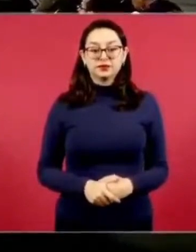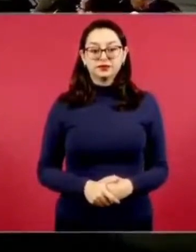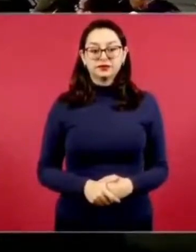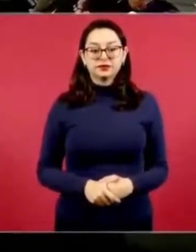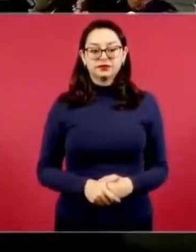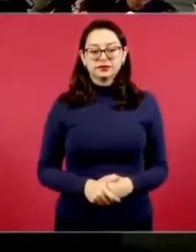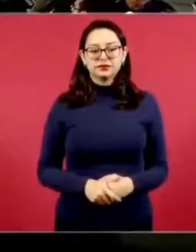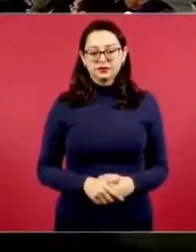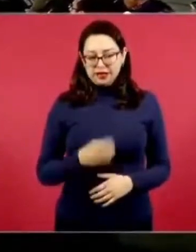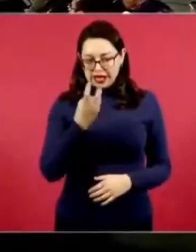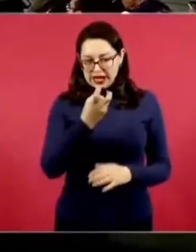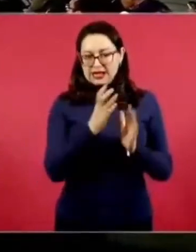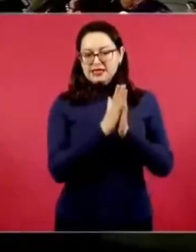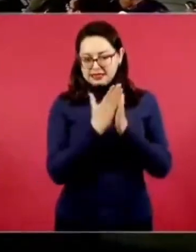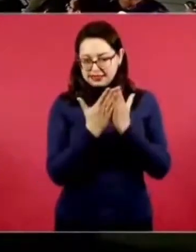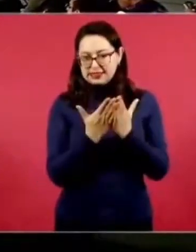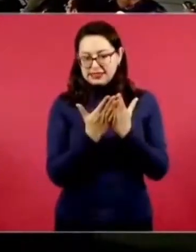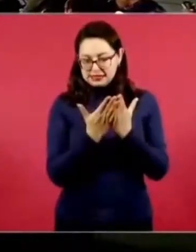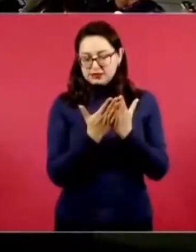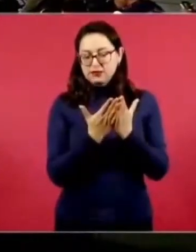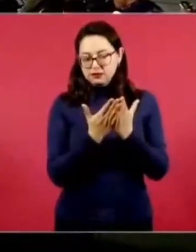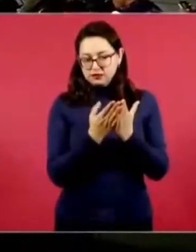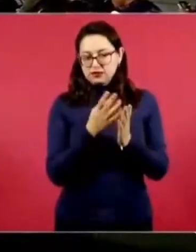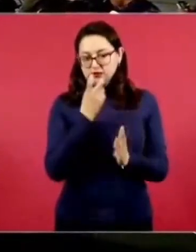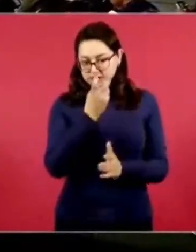Ah, es del fondo, sí.